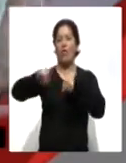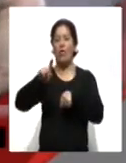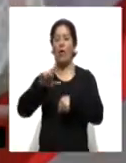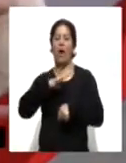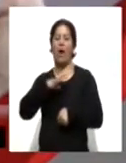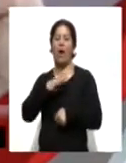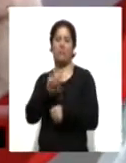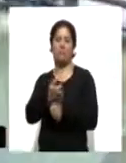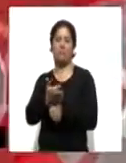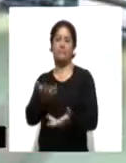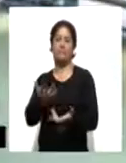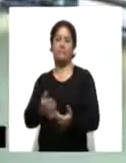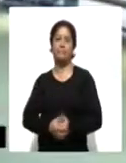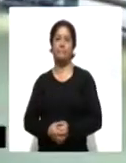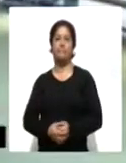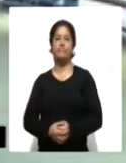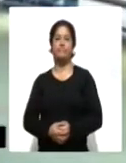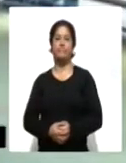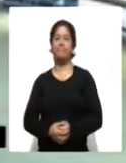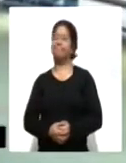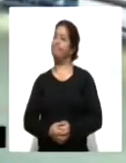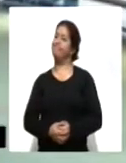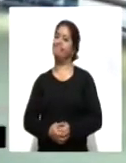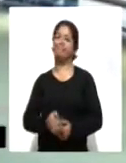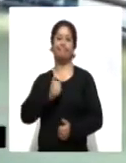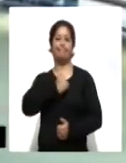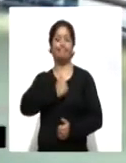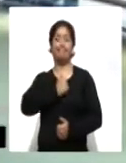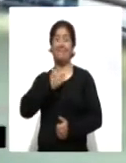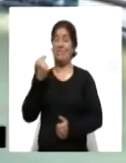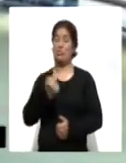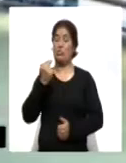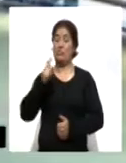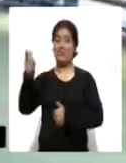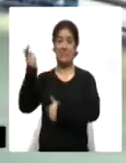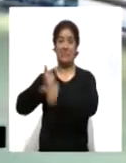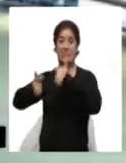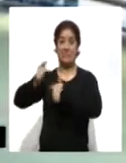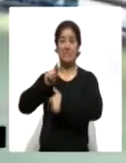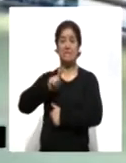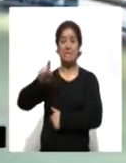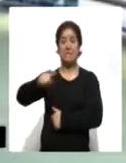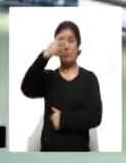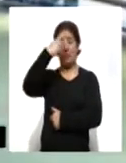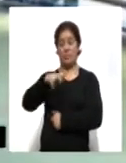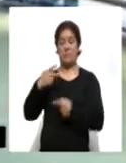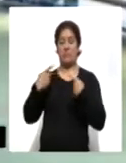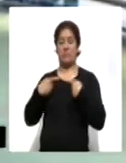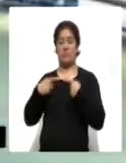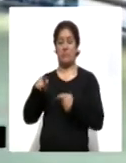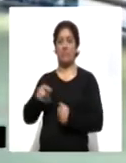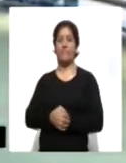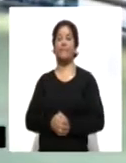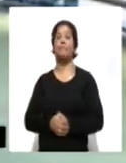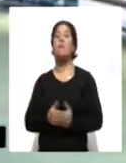temporada. Vaya que le surge que regrese el jugador mexicano. Por otra parte vamos al ámbito estatal y hablemos de